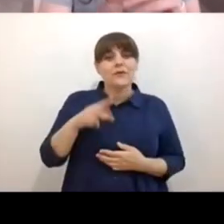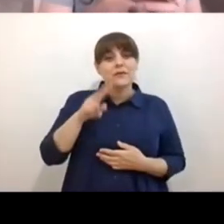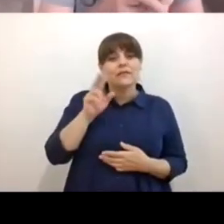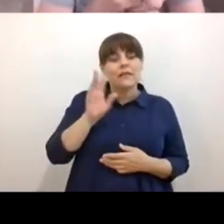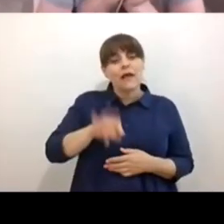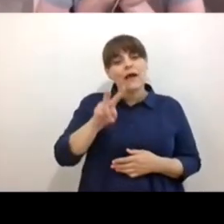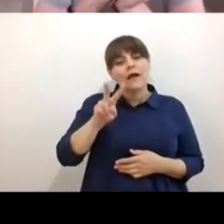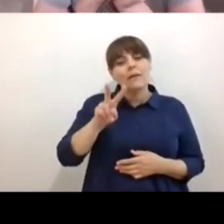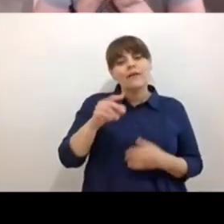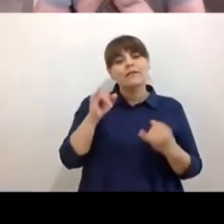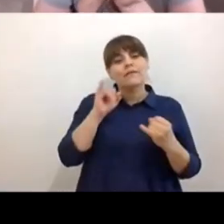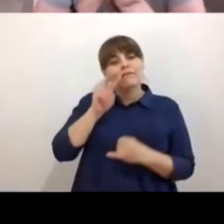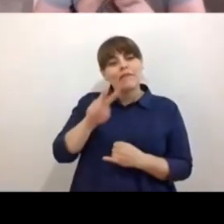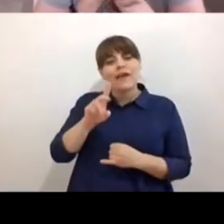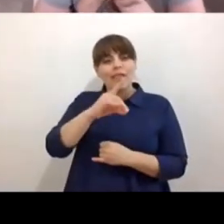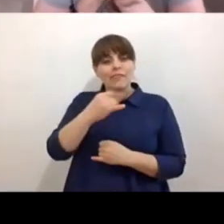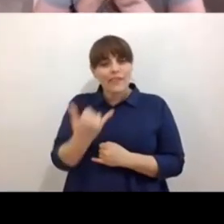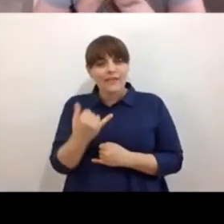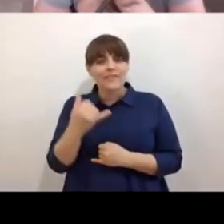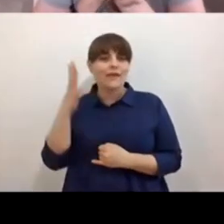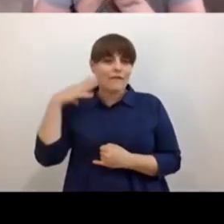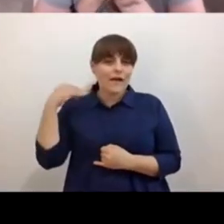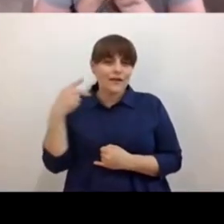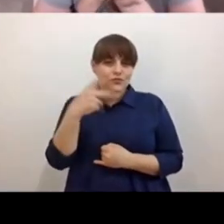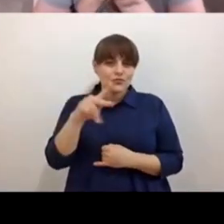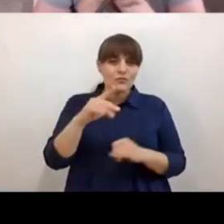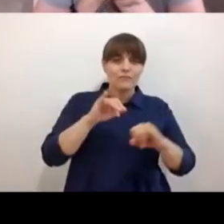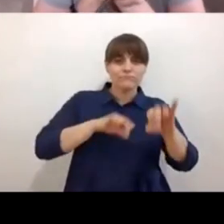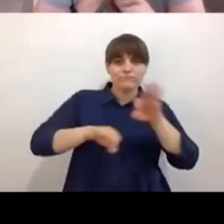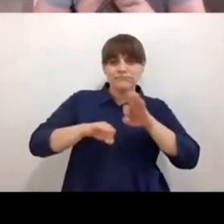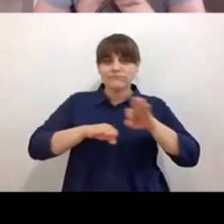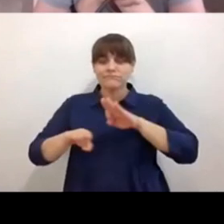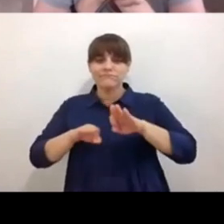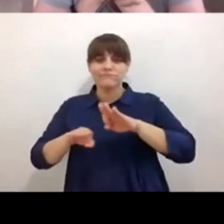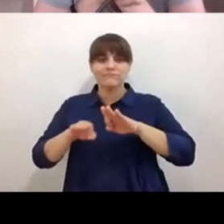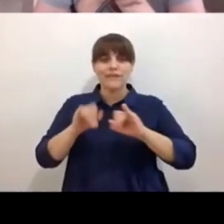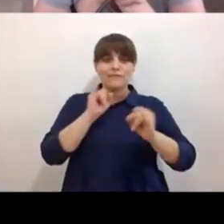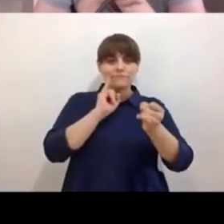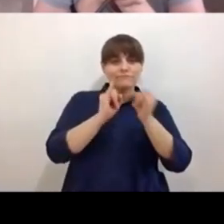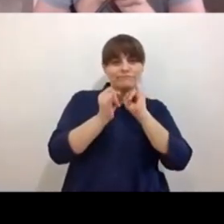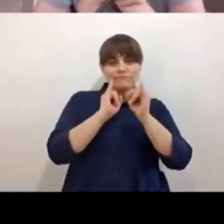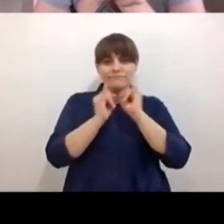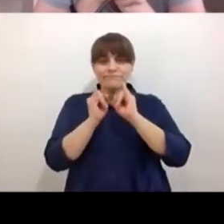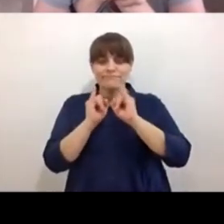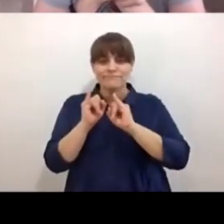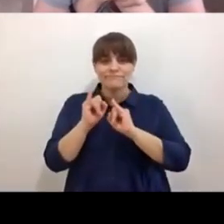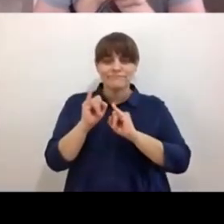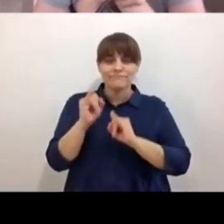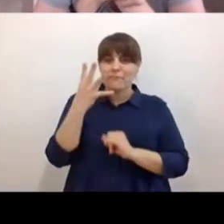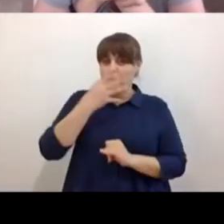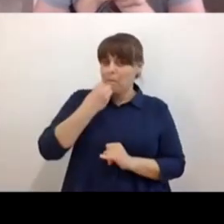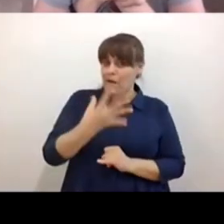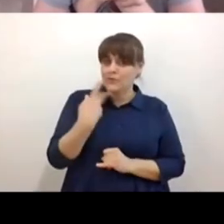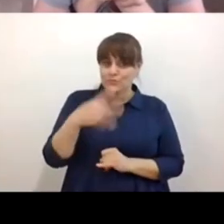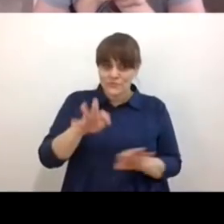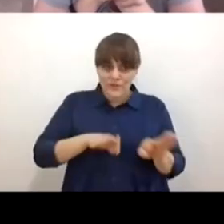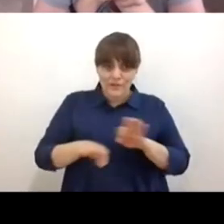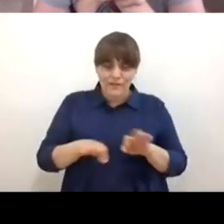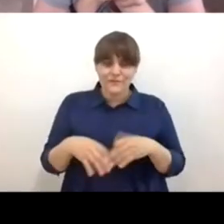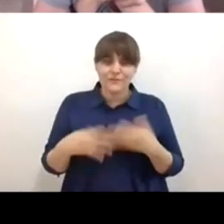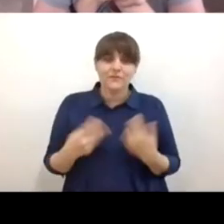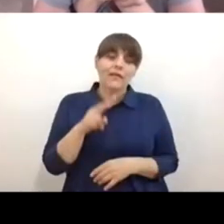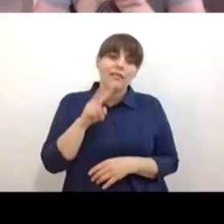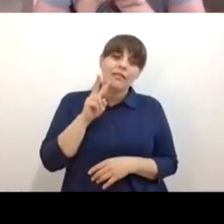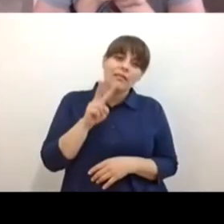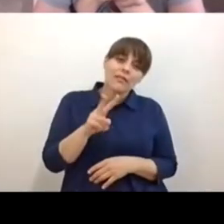a Vanessa hacer su trabajo dancístico e interpretativo maravilloso ¿no? pero